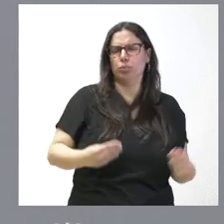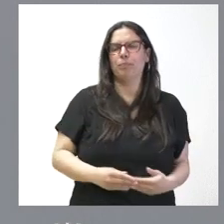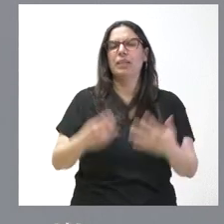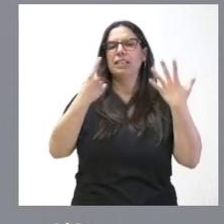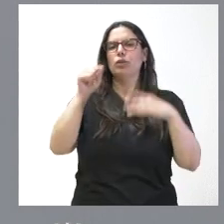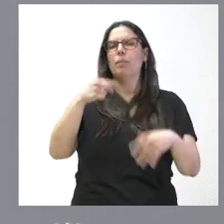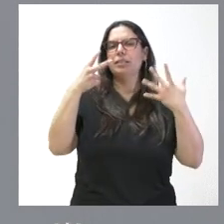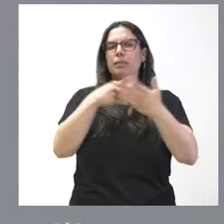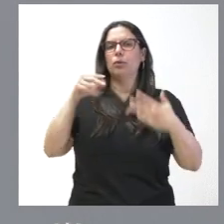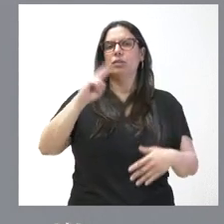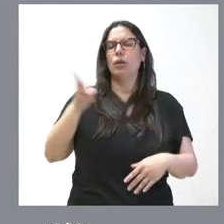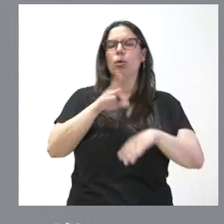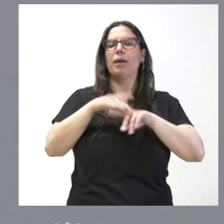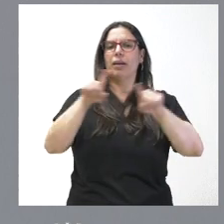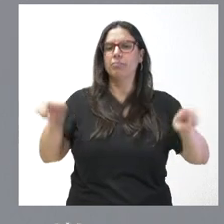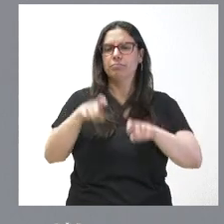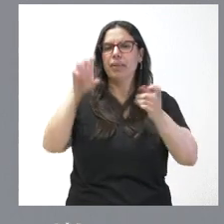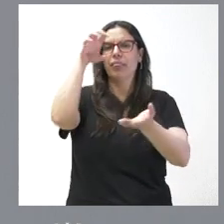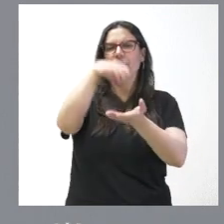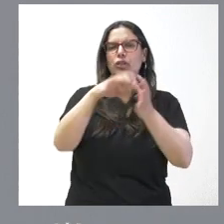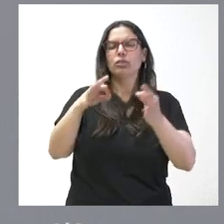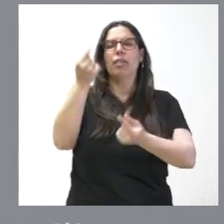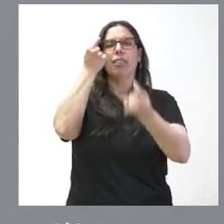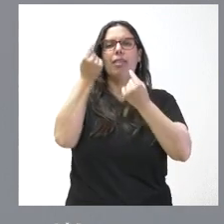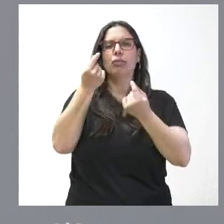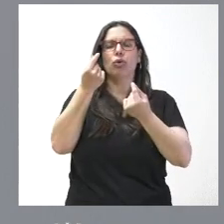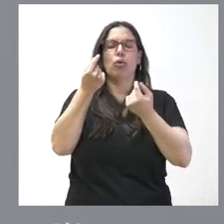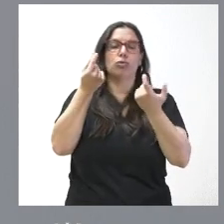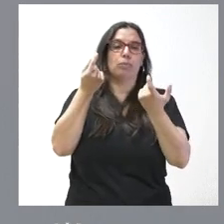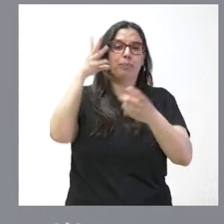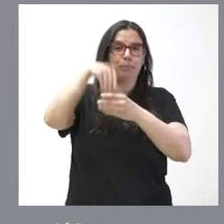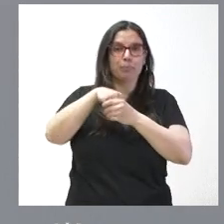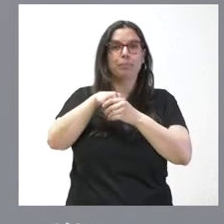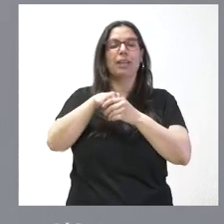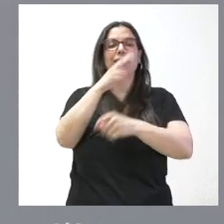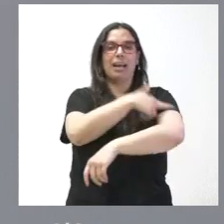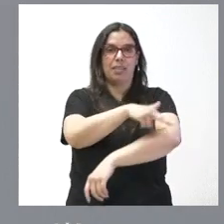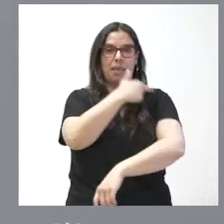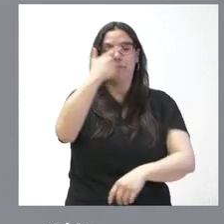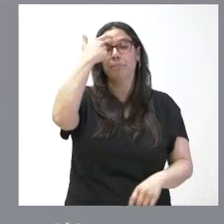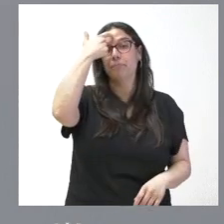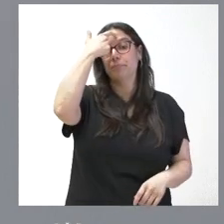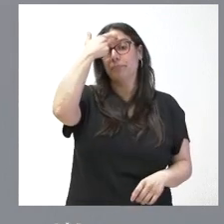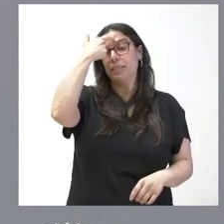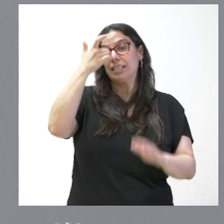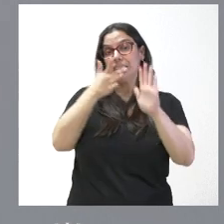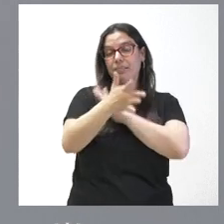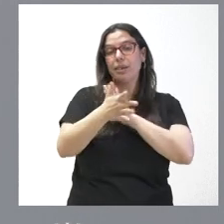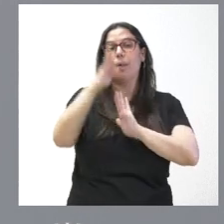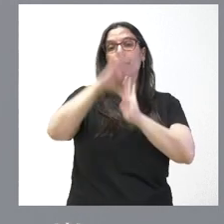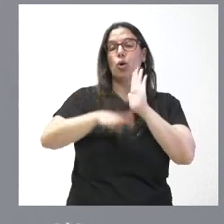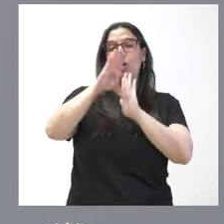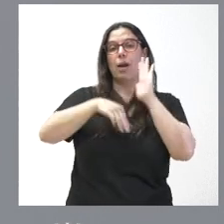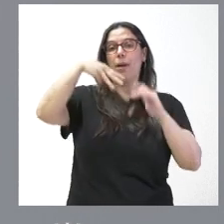euros para soporte informático en los centros de datos corporativos de SACIL. Estamos hablando del programa Medora